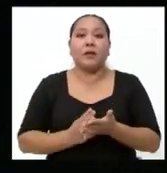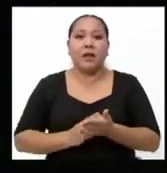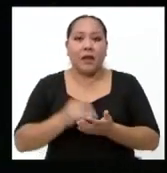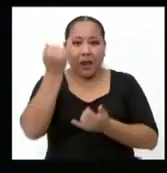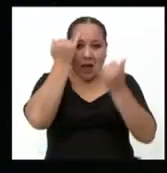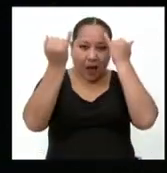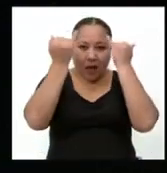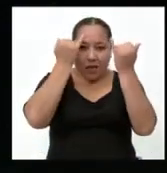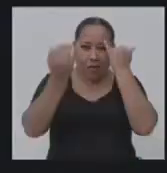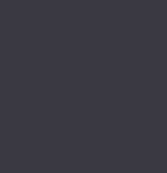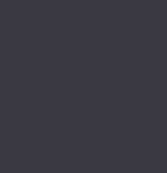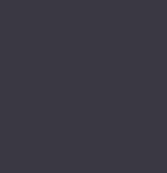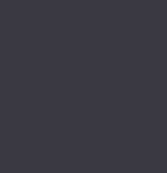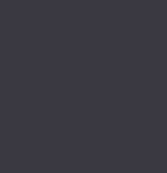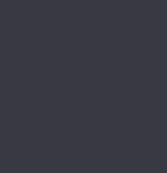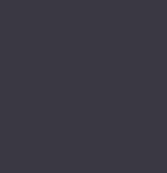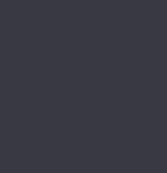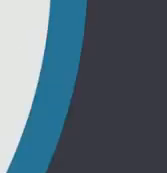propuesta bandera.